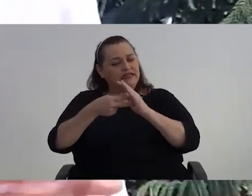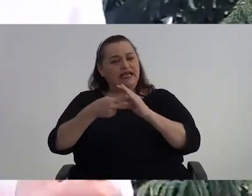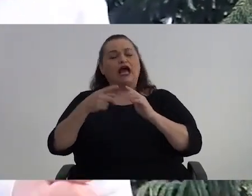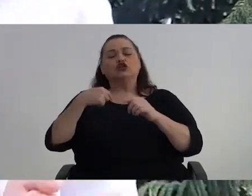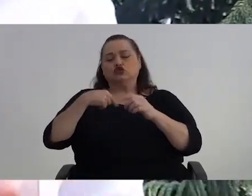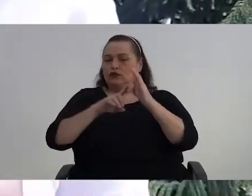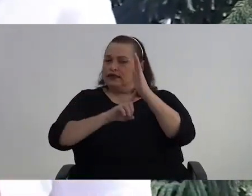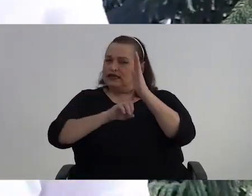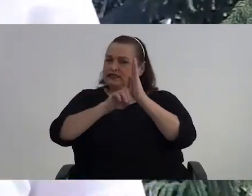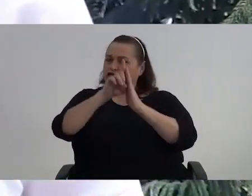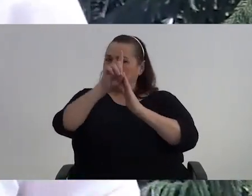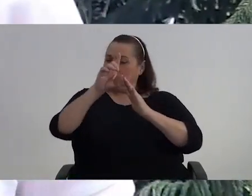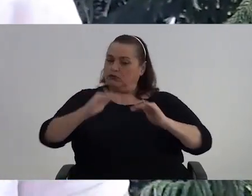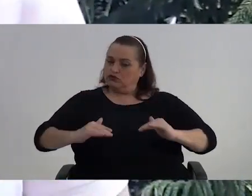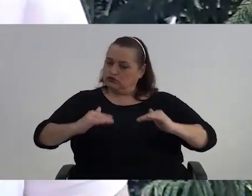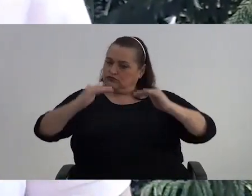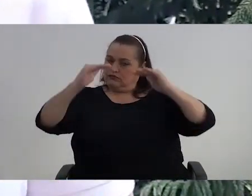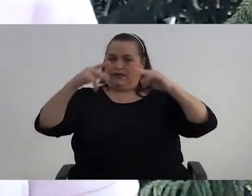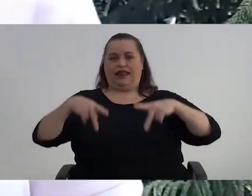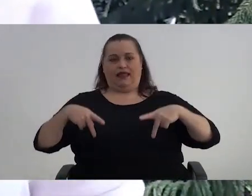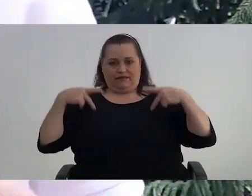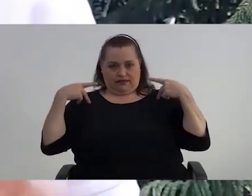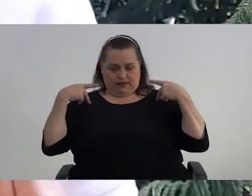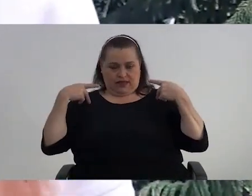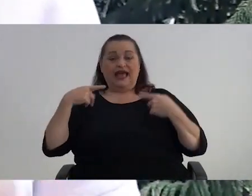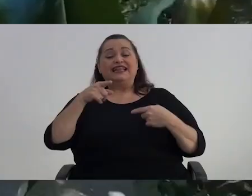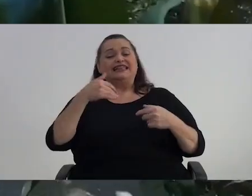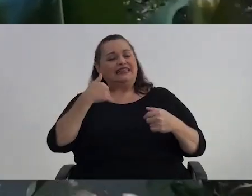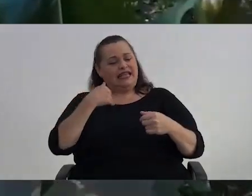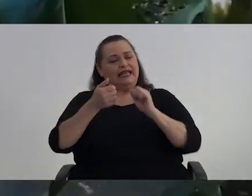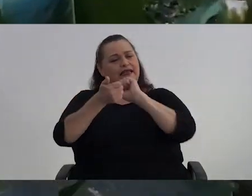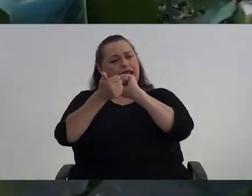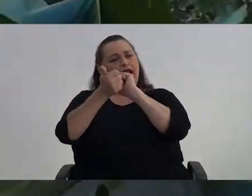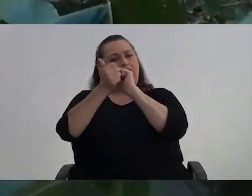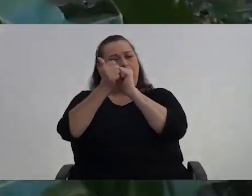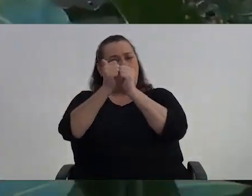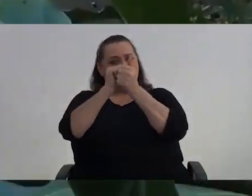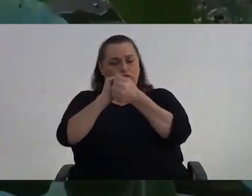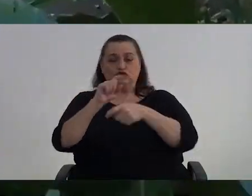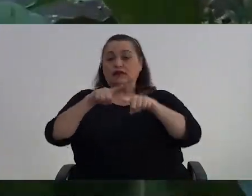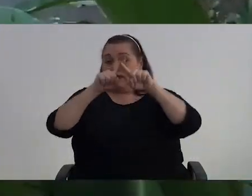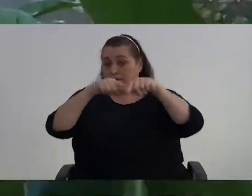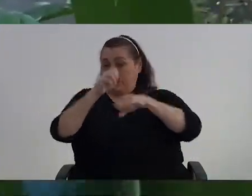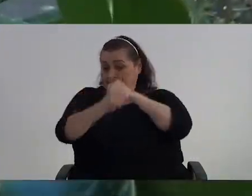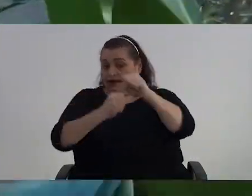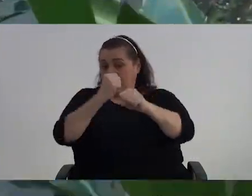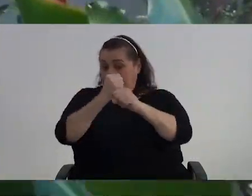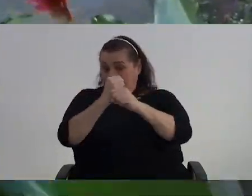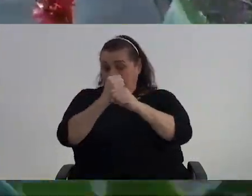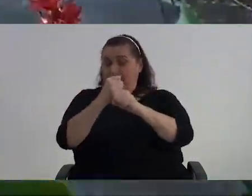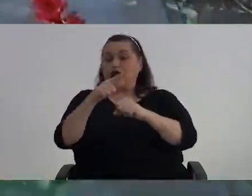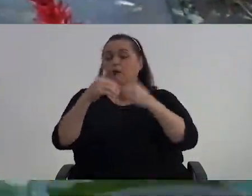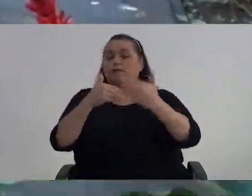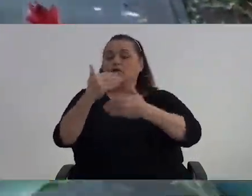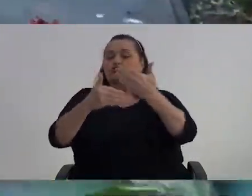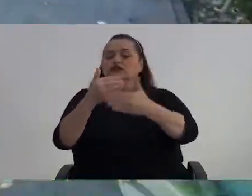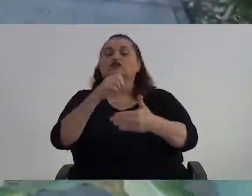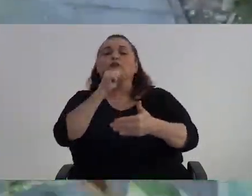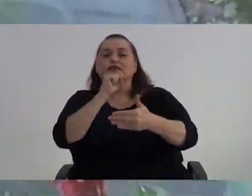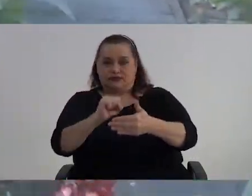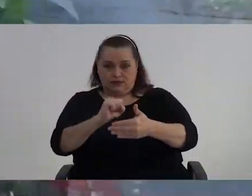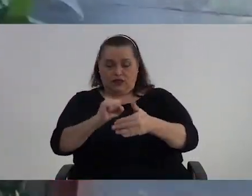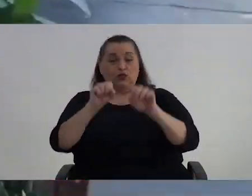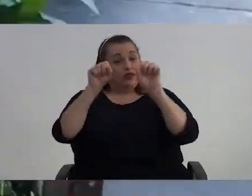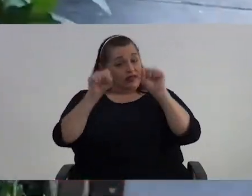desarrollando A lo largo de la vida Y vienen ciertos cambios Con la edad Que son normales En el proceso De envejecimiento Entonces